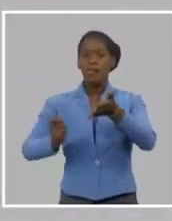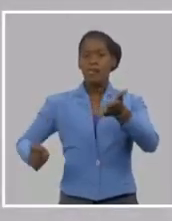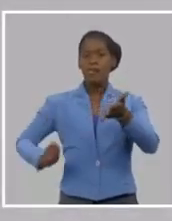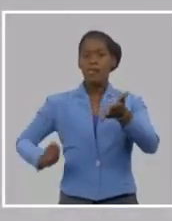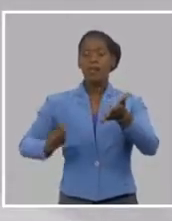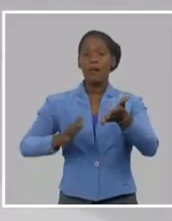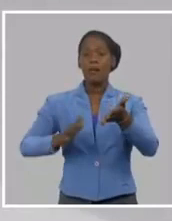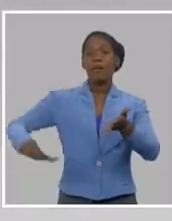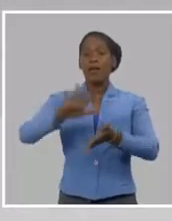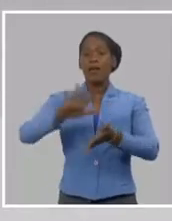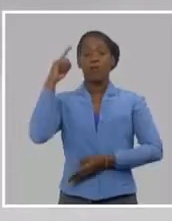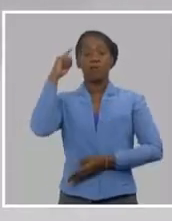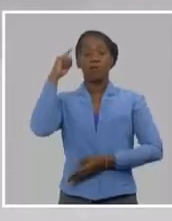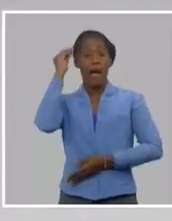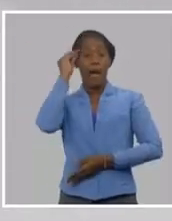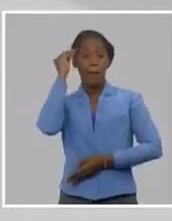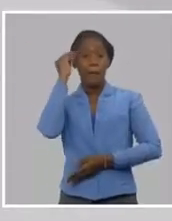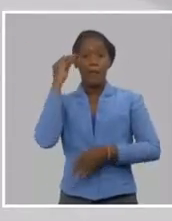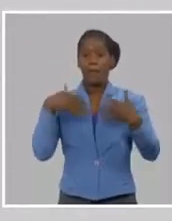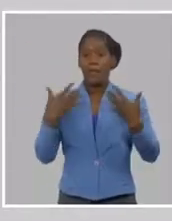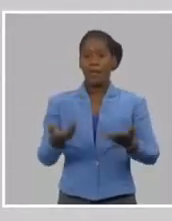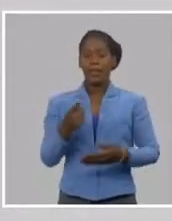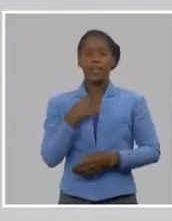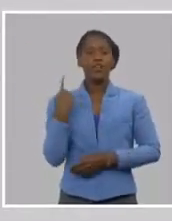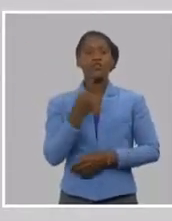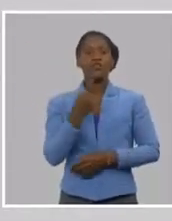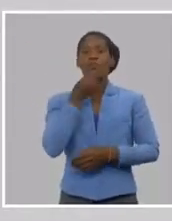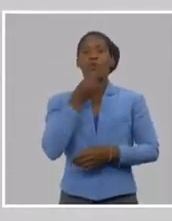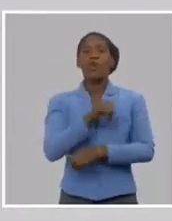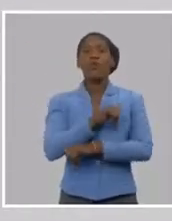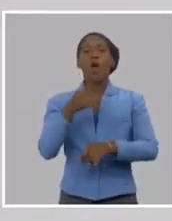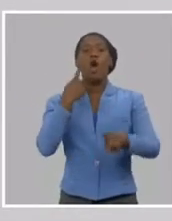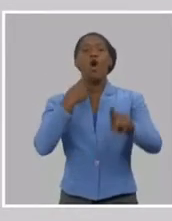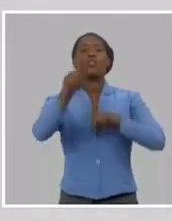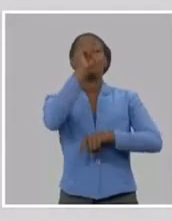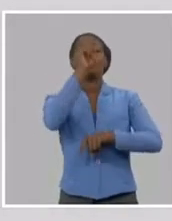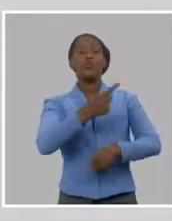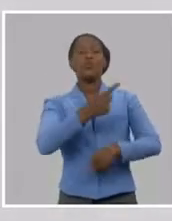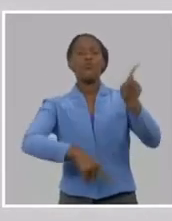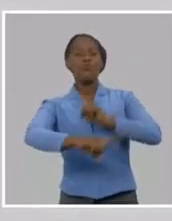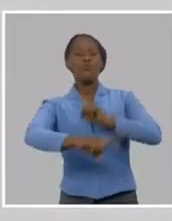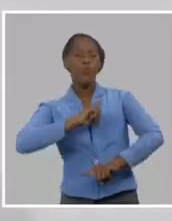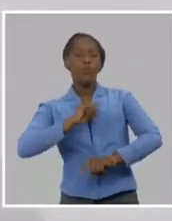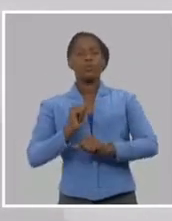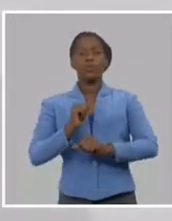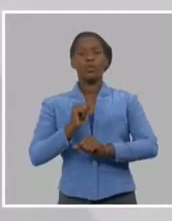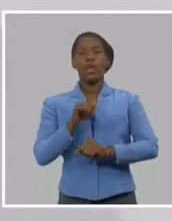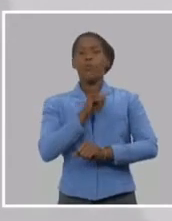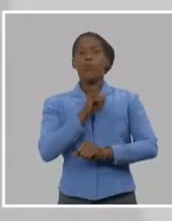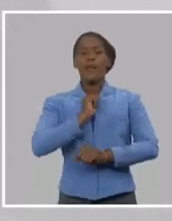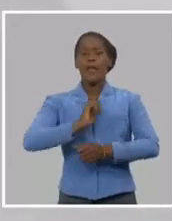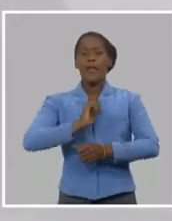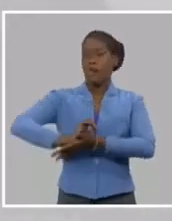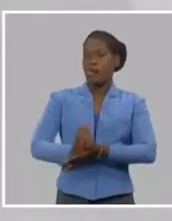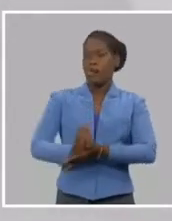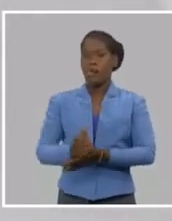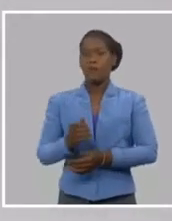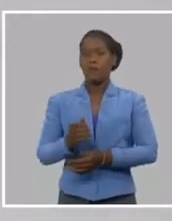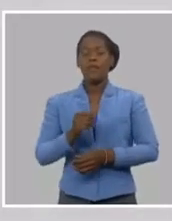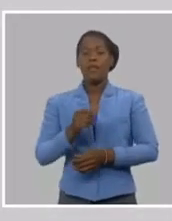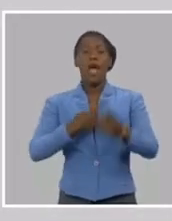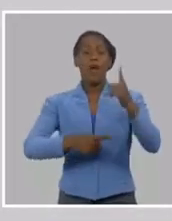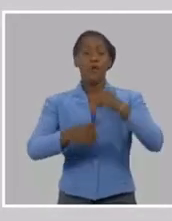de ningún signo, para que no vengan los acomodados de ningún signo, los que quieren coger la revolución hecha para sí, o los que quieren